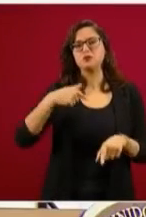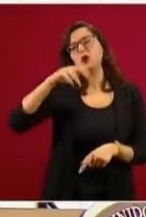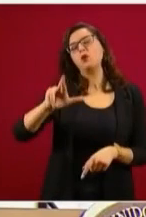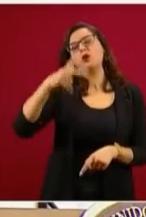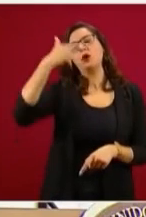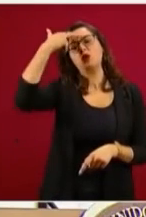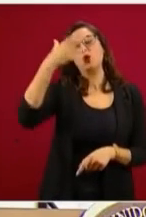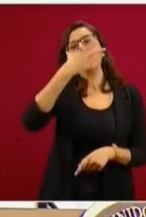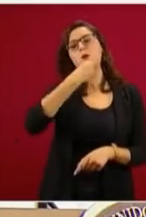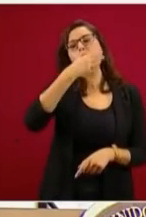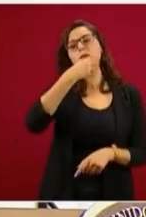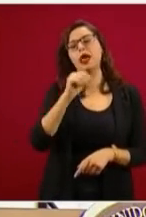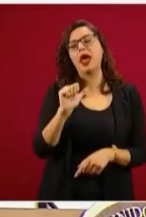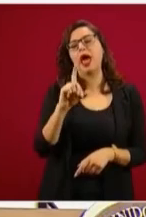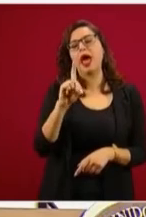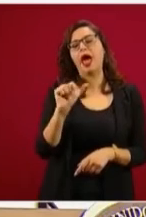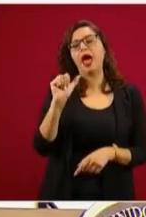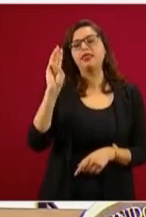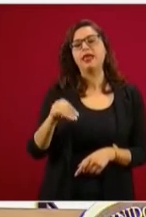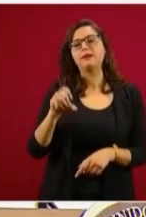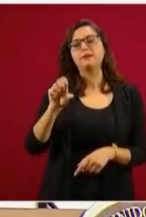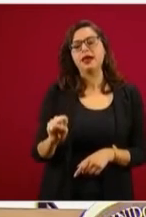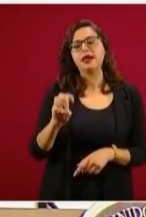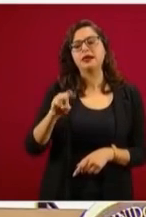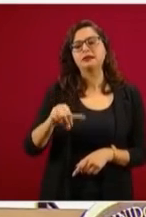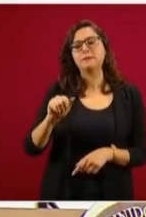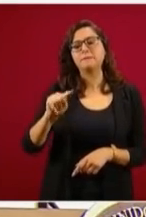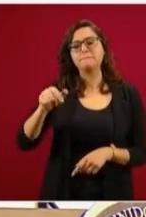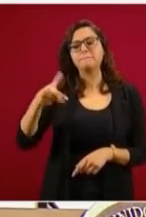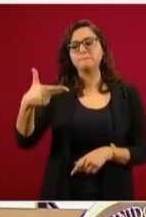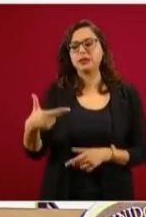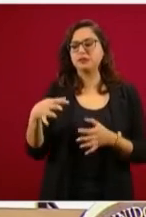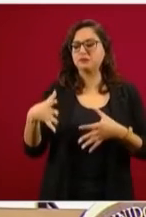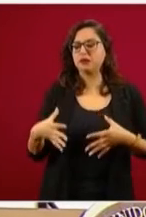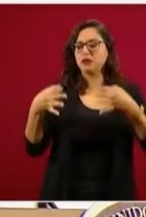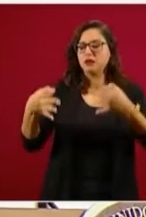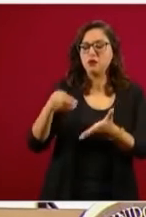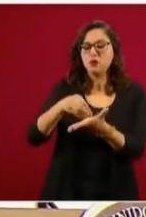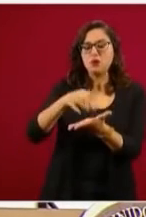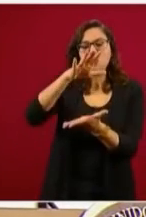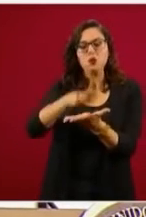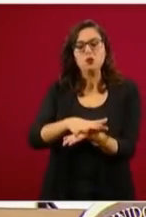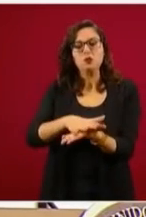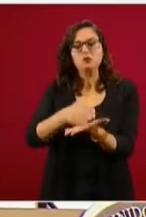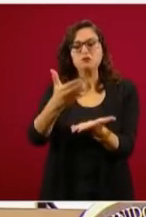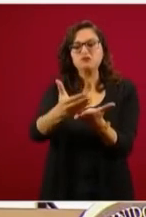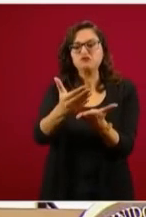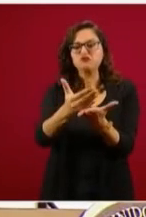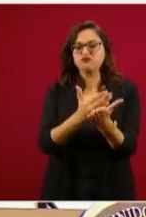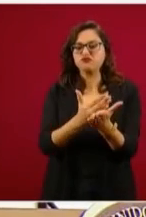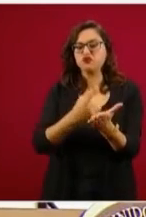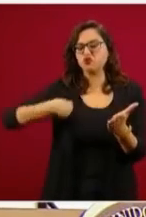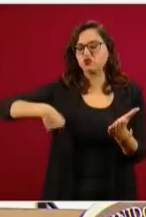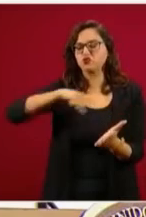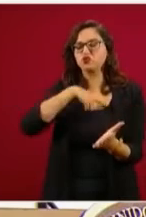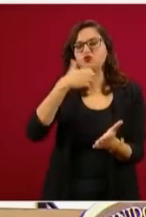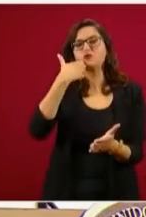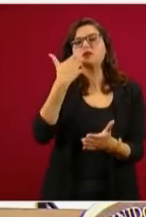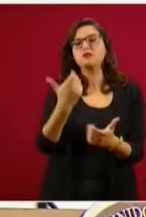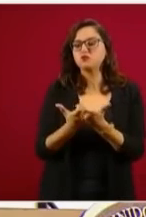de la pandemia, pues las familias se han consolidado, o sea, algún tipo de mensaje más